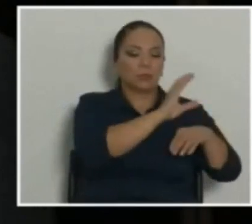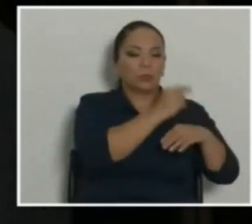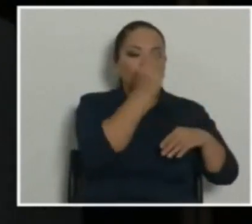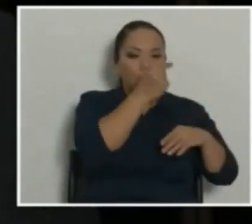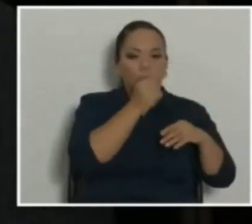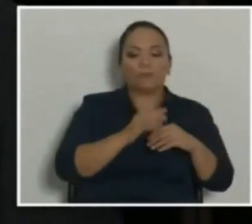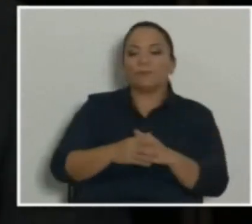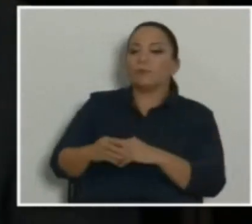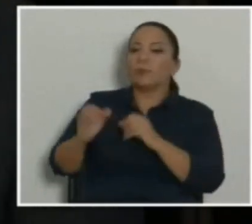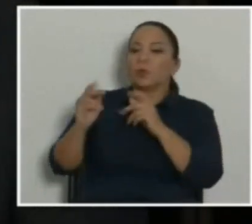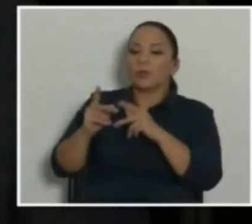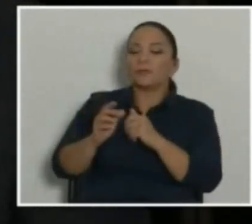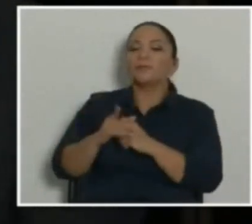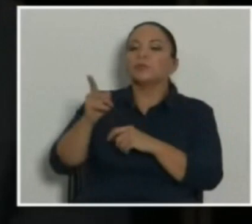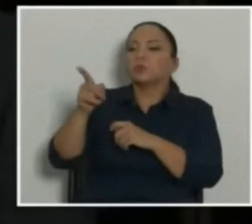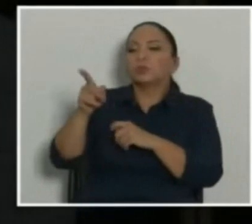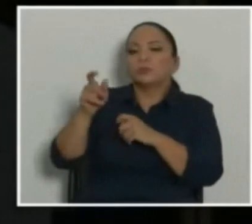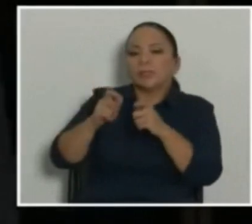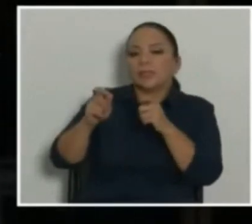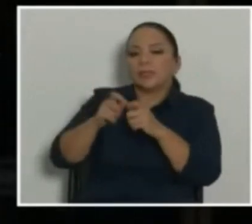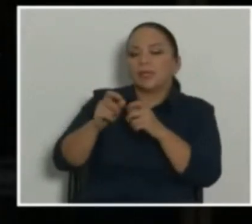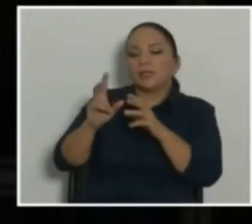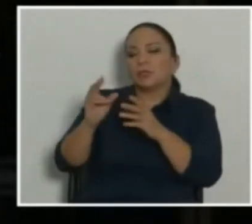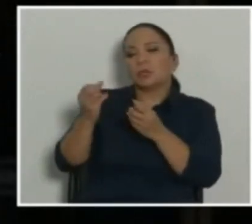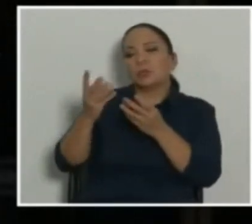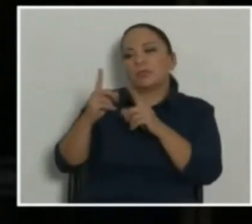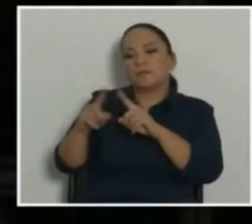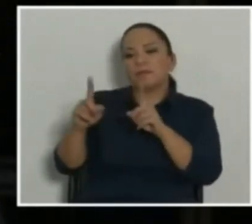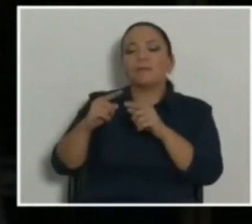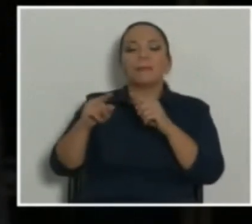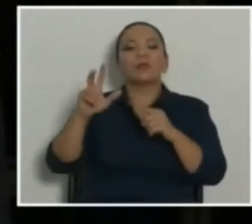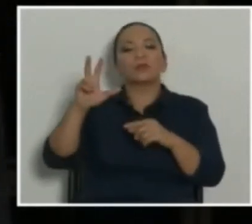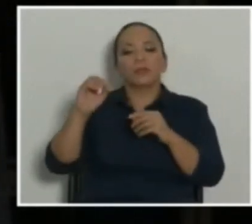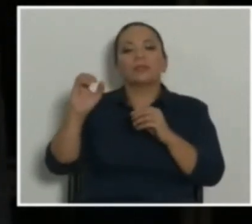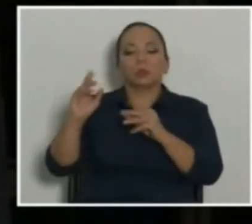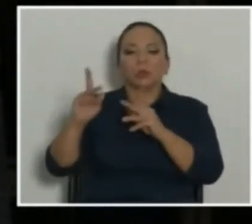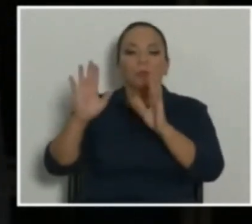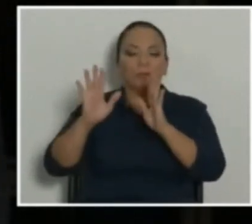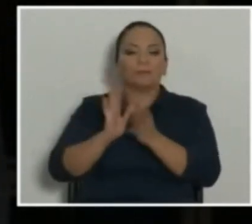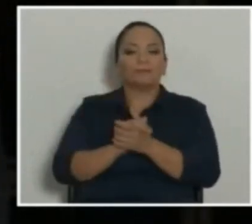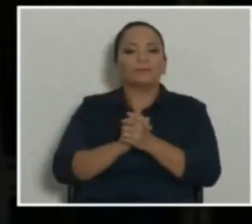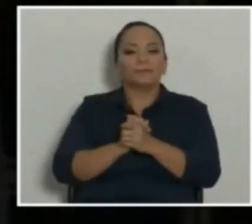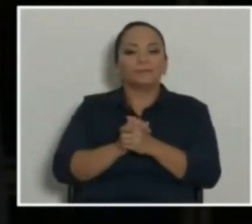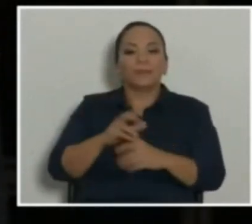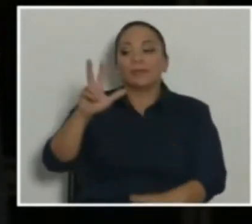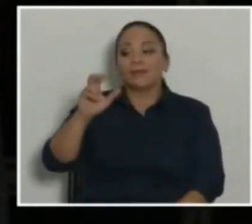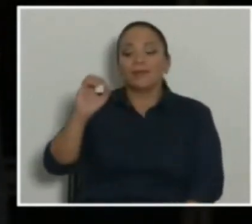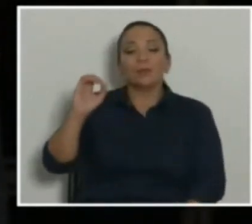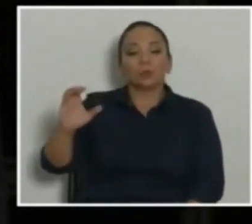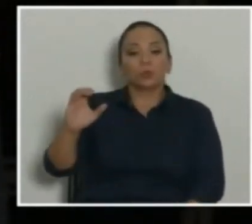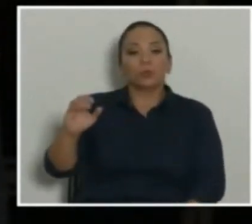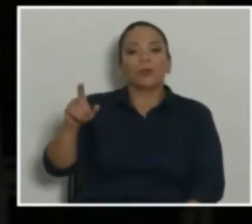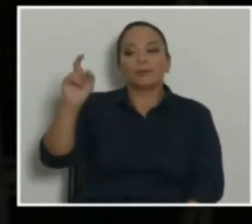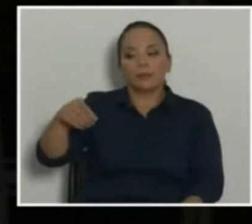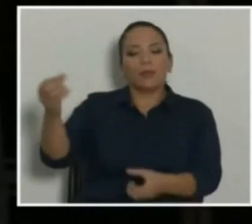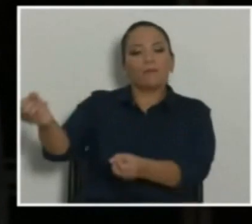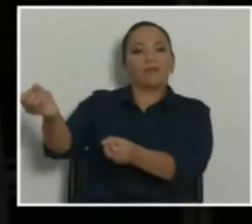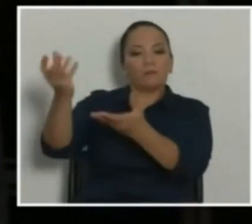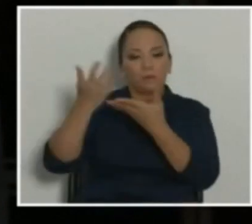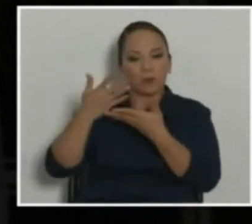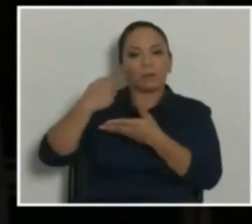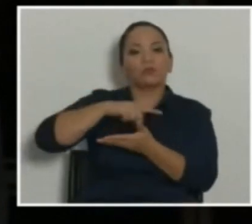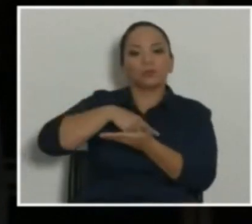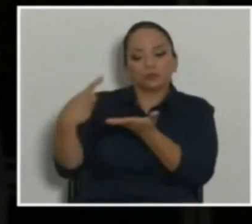diferencia, un detalle que no hace mucha diferencia, pero el 30 de octubre nos tienen que dar ese reporte para